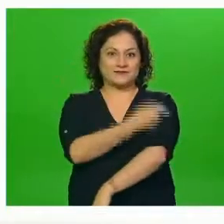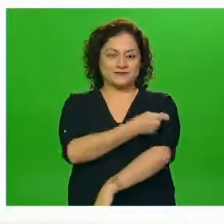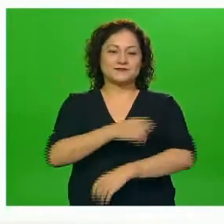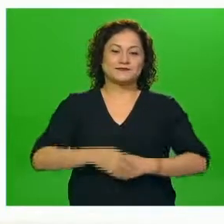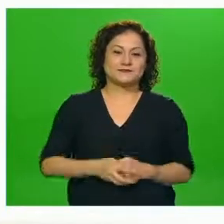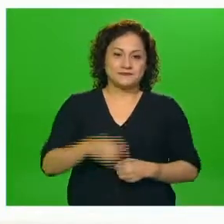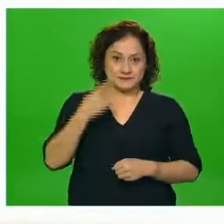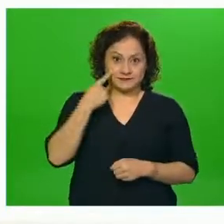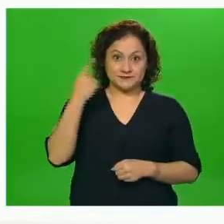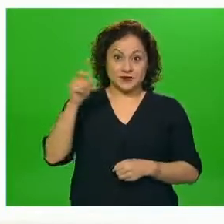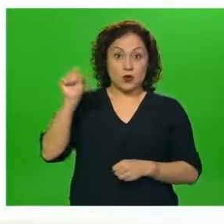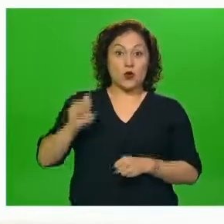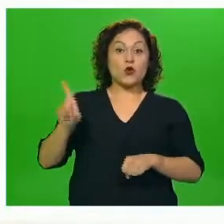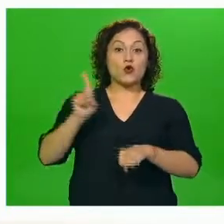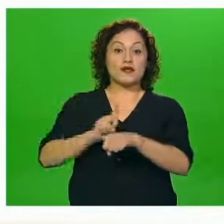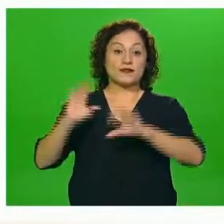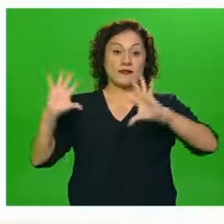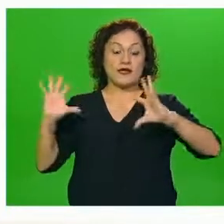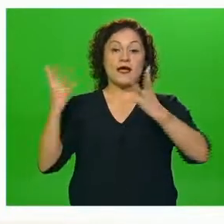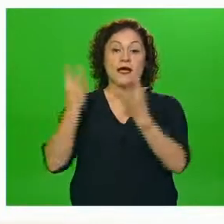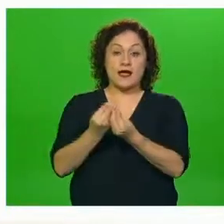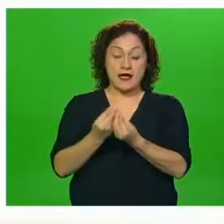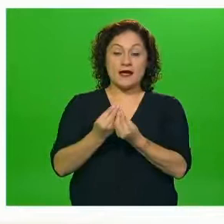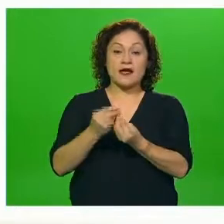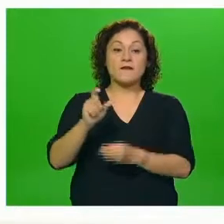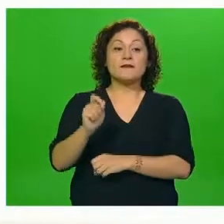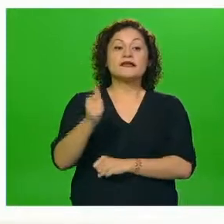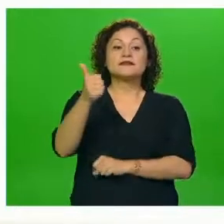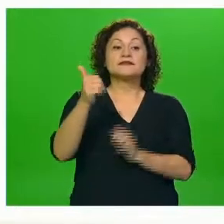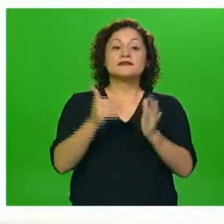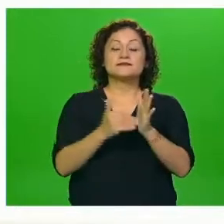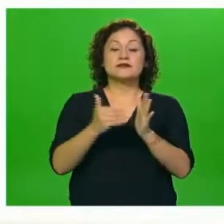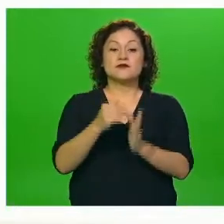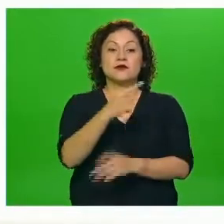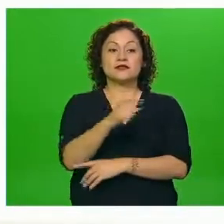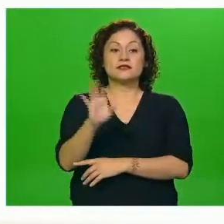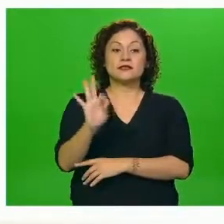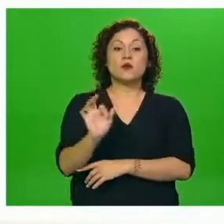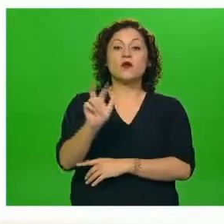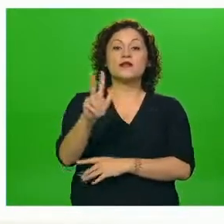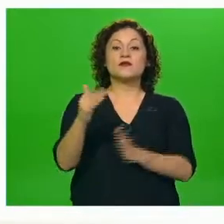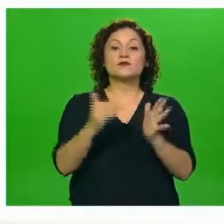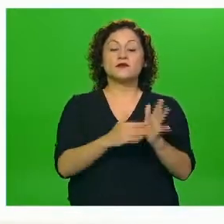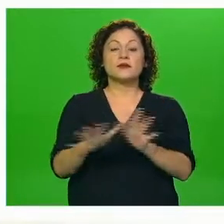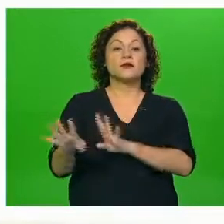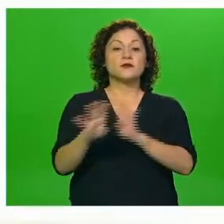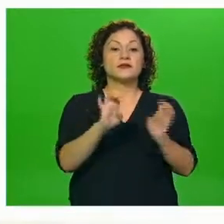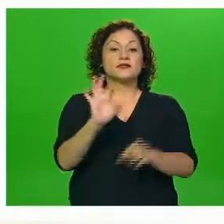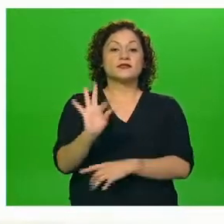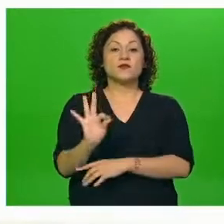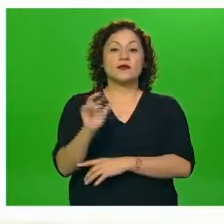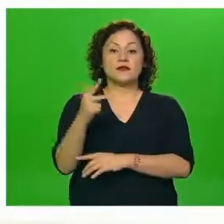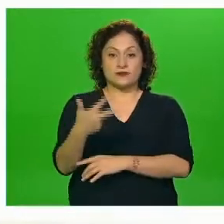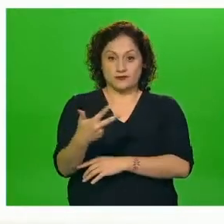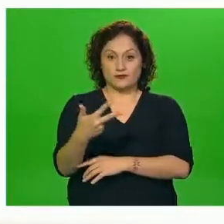cuando hablamos de total de dosis aplicadas son 26 millones 148 mil 948